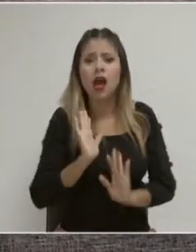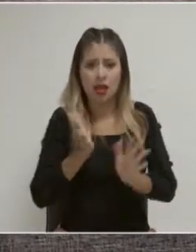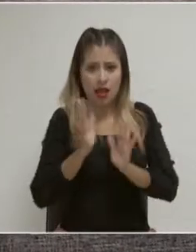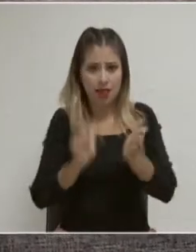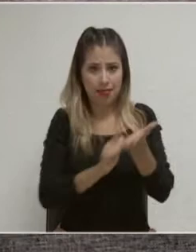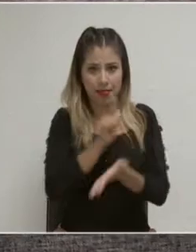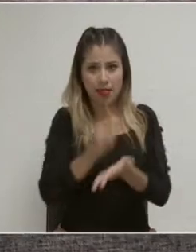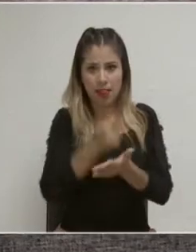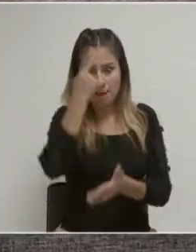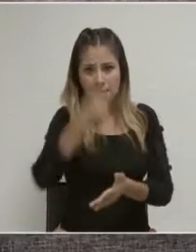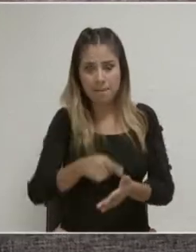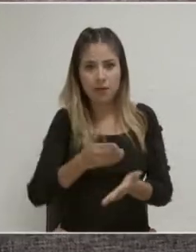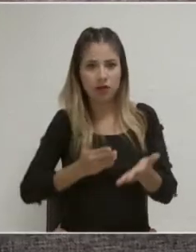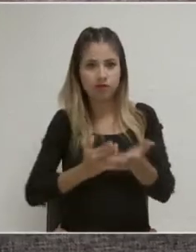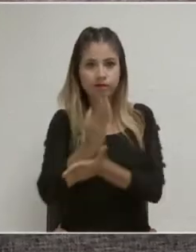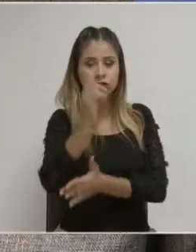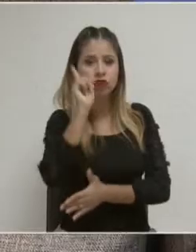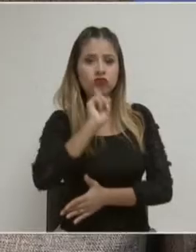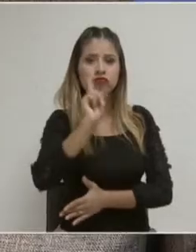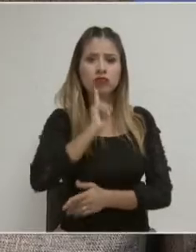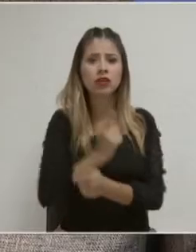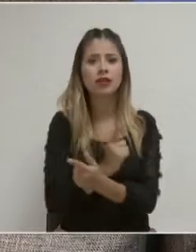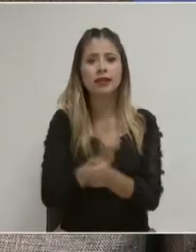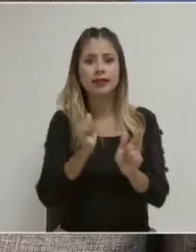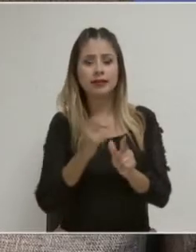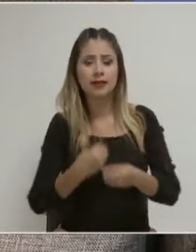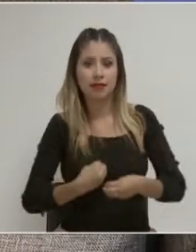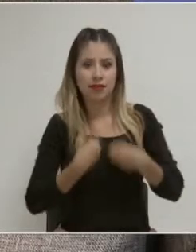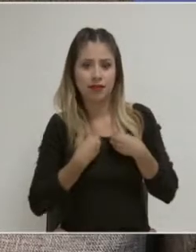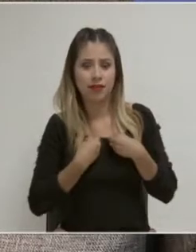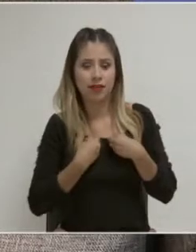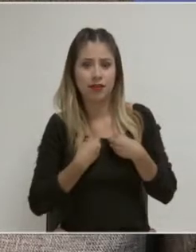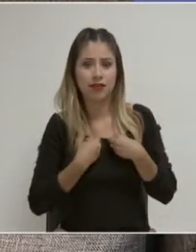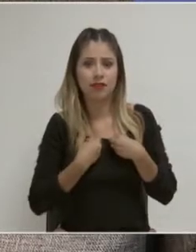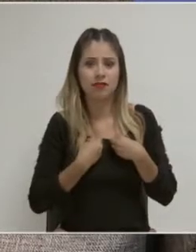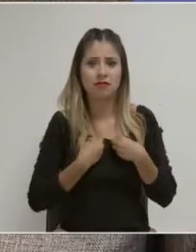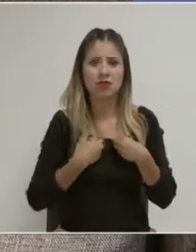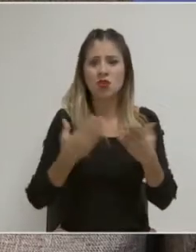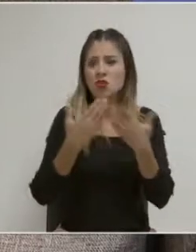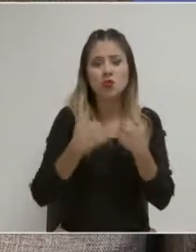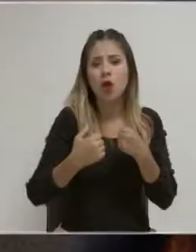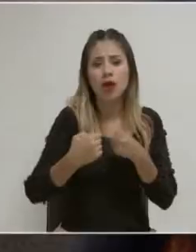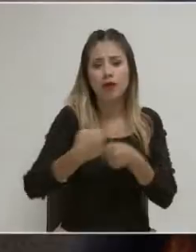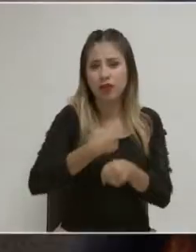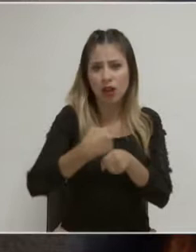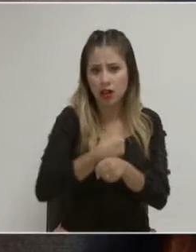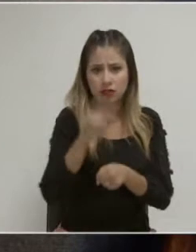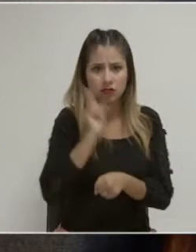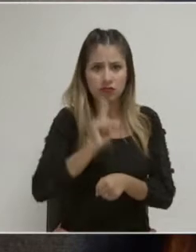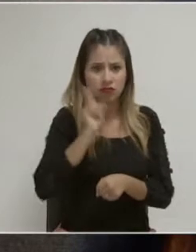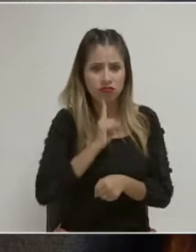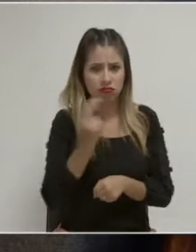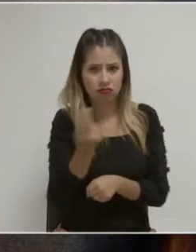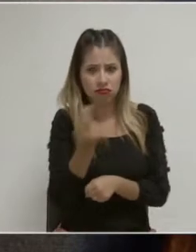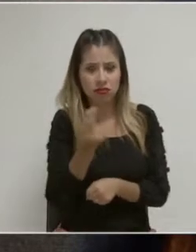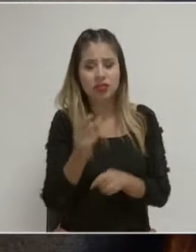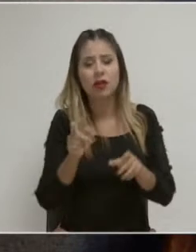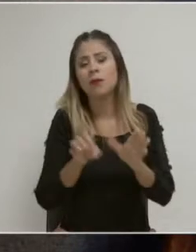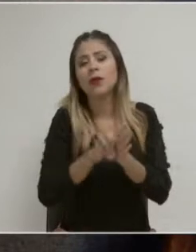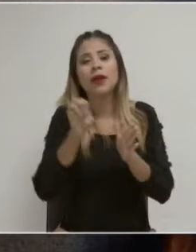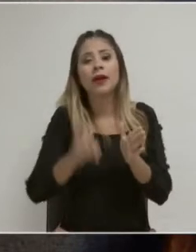acceso de las mujeres a una vida libre de violencia. Anteriormente se consideraba violencia económica, violencia